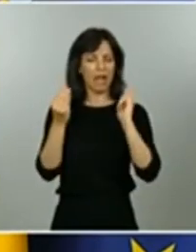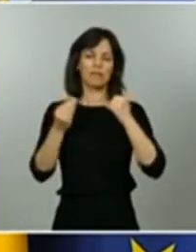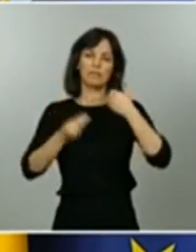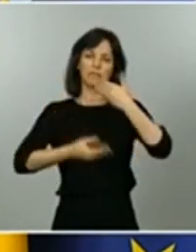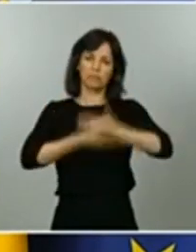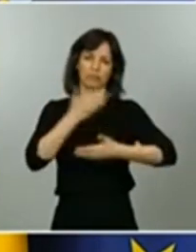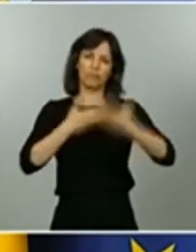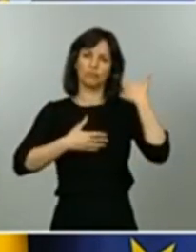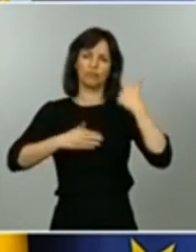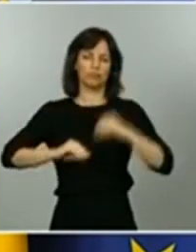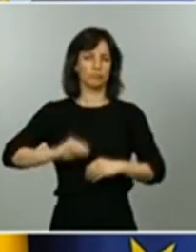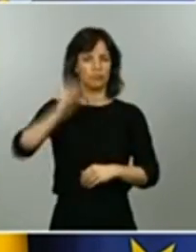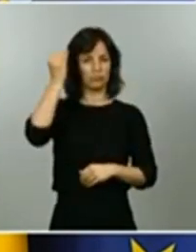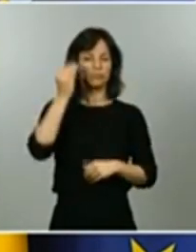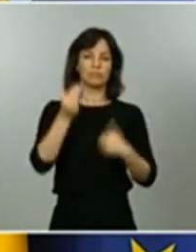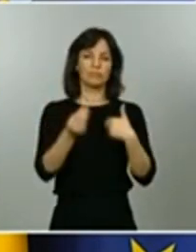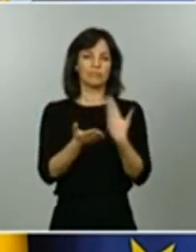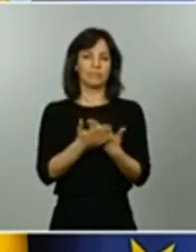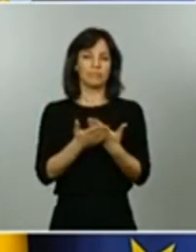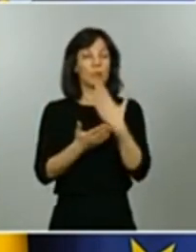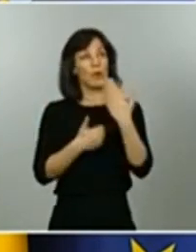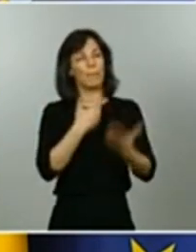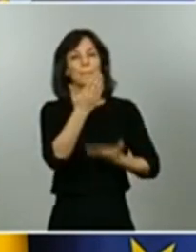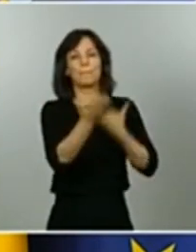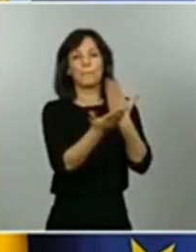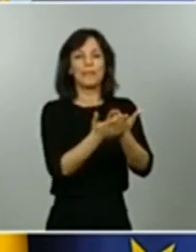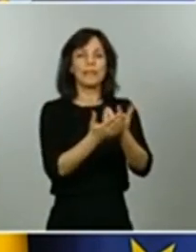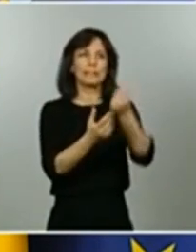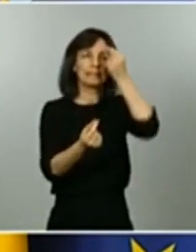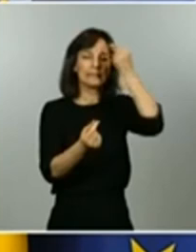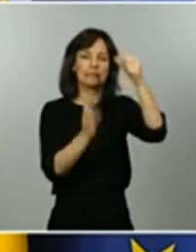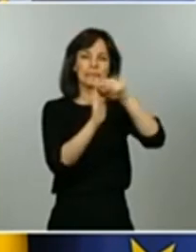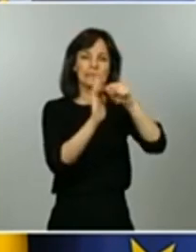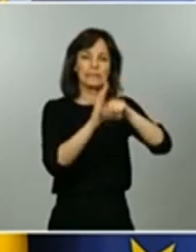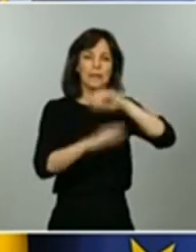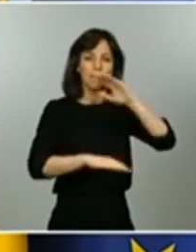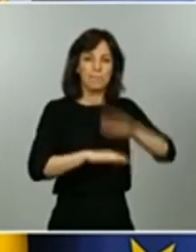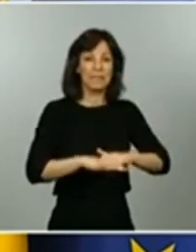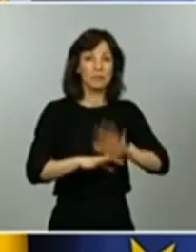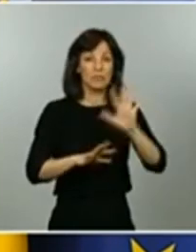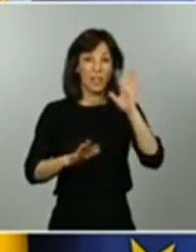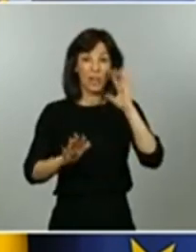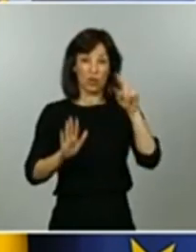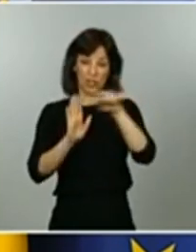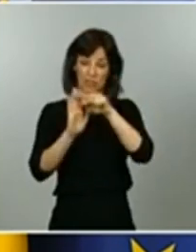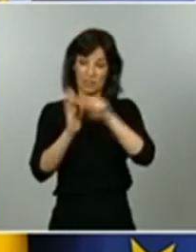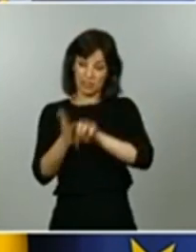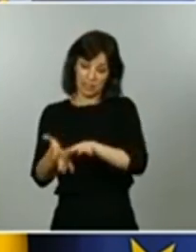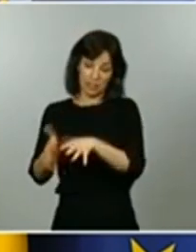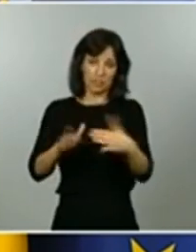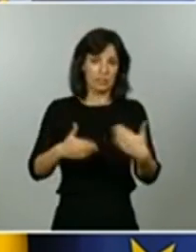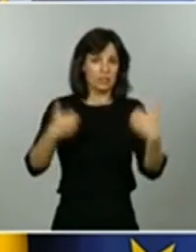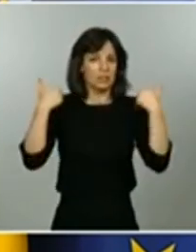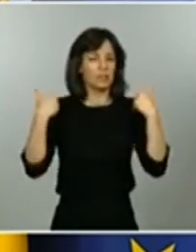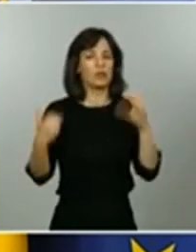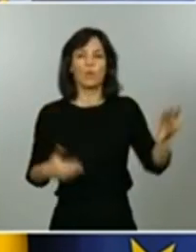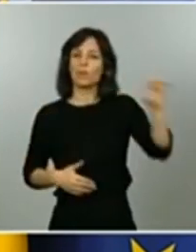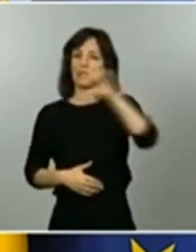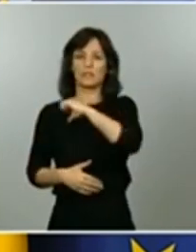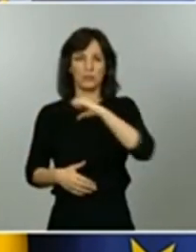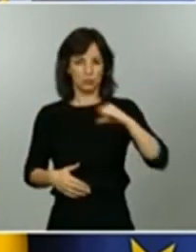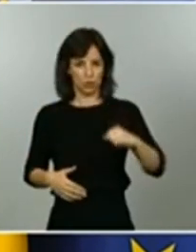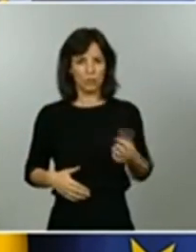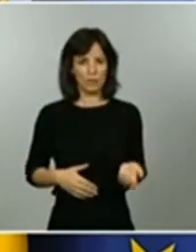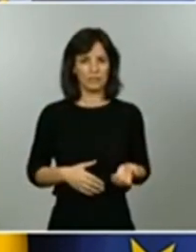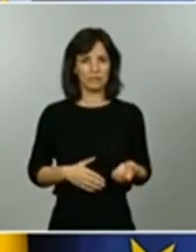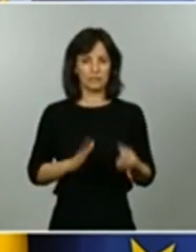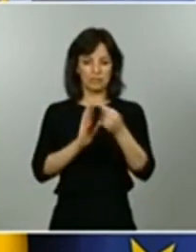garantizando o sea pidiendo una serie de requisitos mínimos pero la aplicación de esos requisitos que no son del ministerio